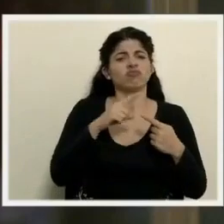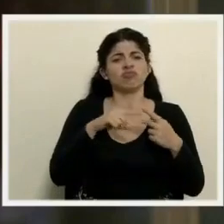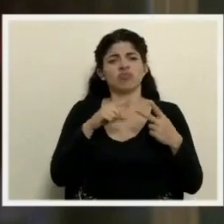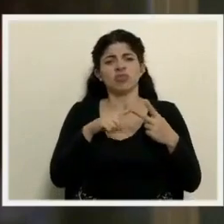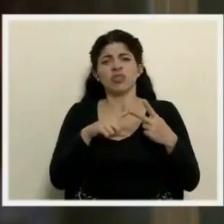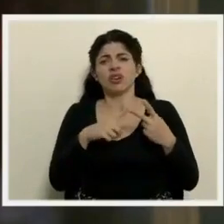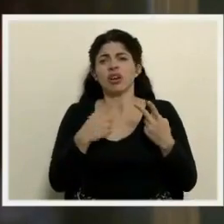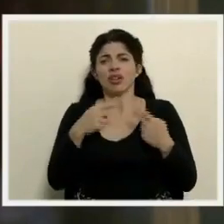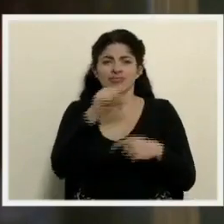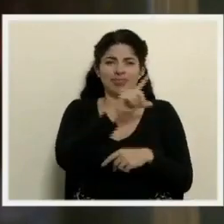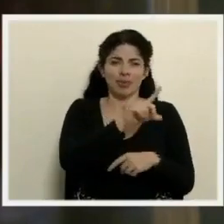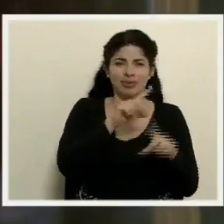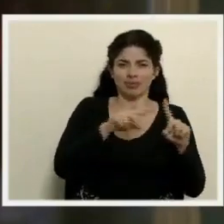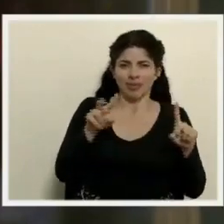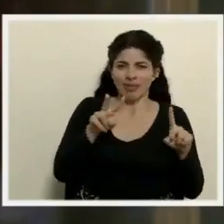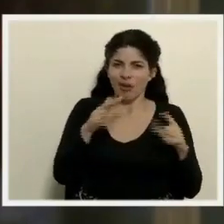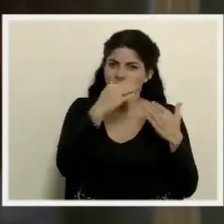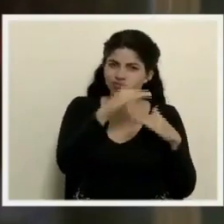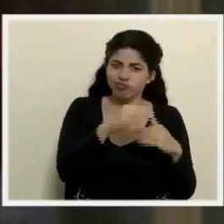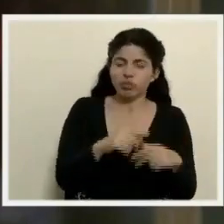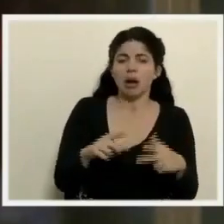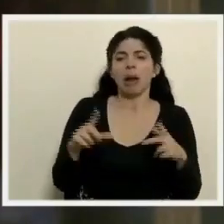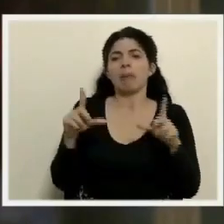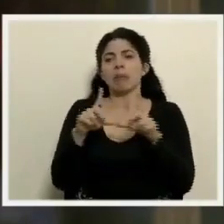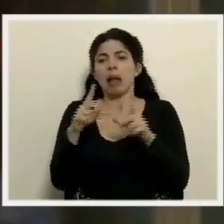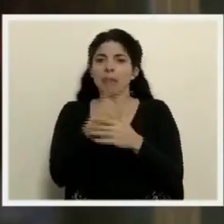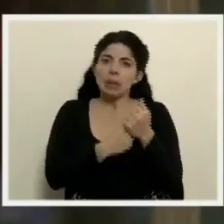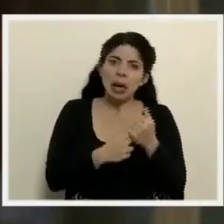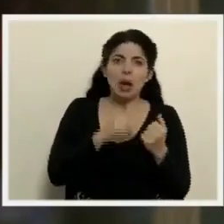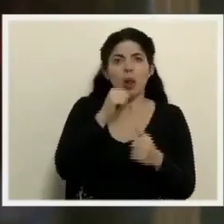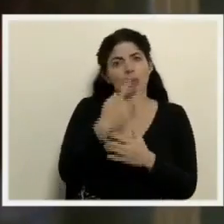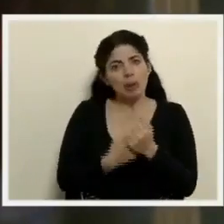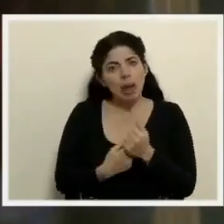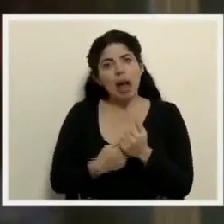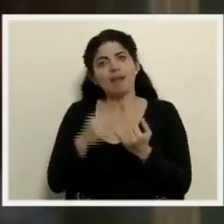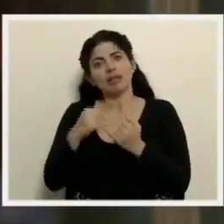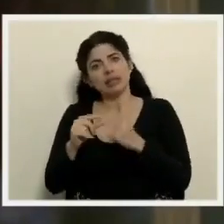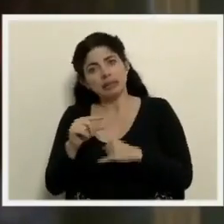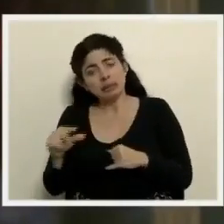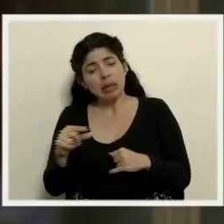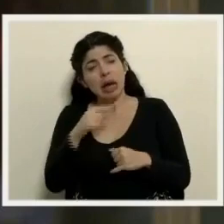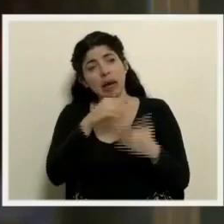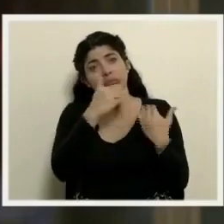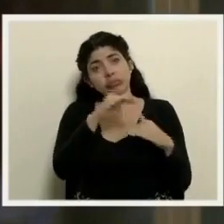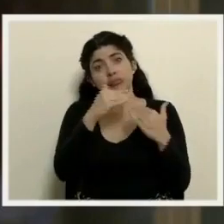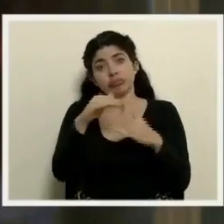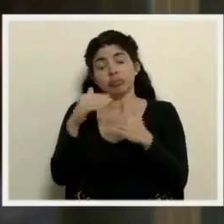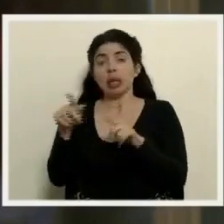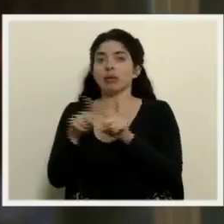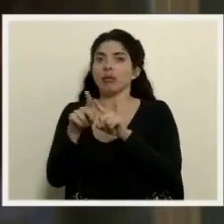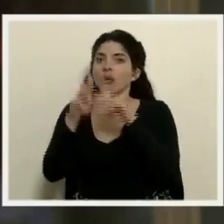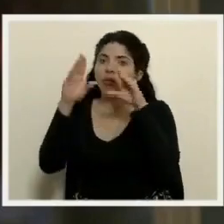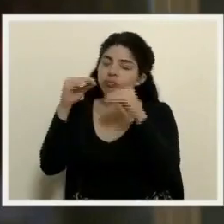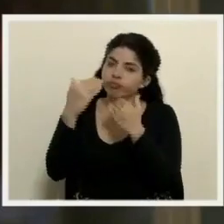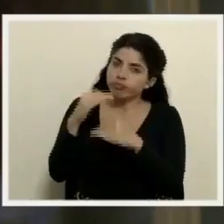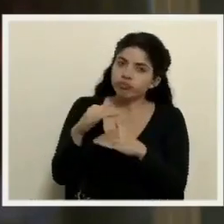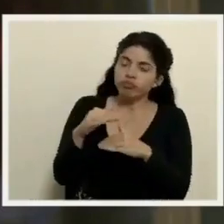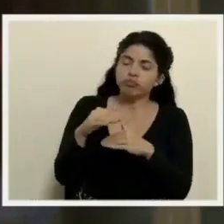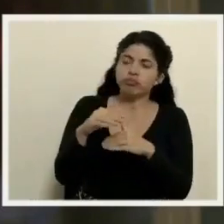entre semana, placas pares, placas impares en fin de semana y hasta horas altas de la noche?